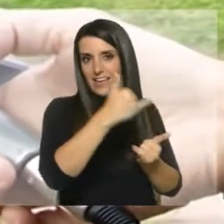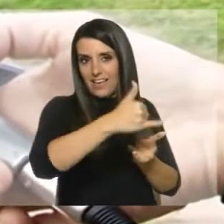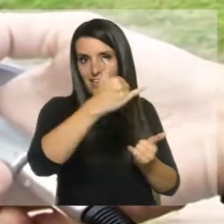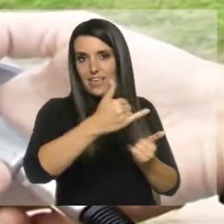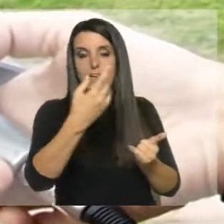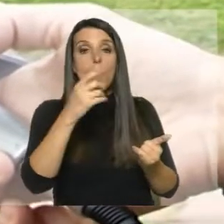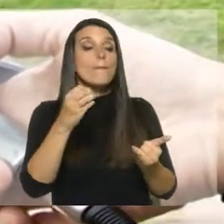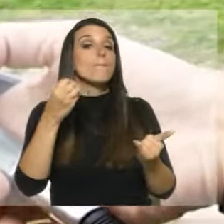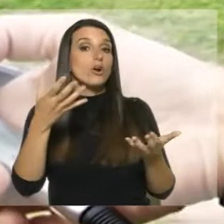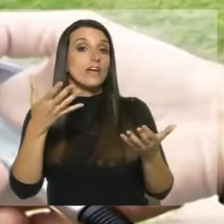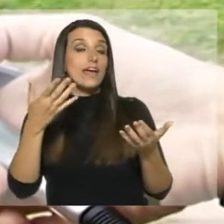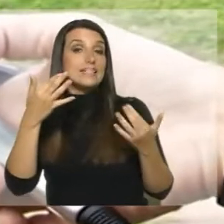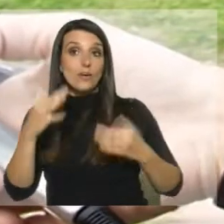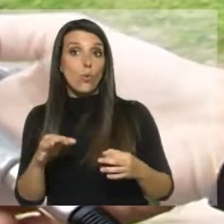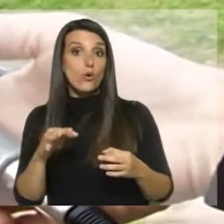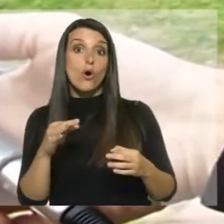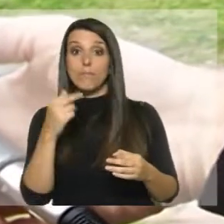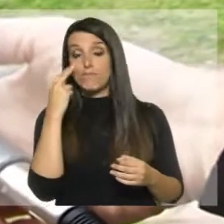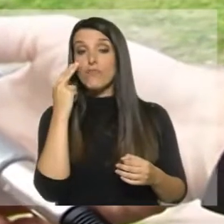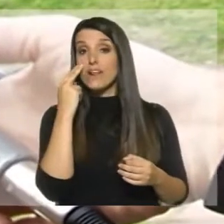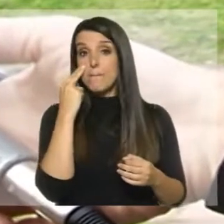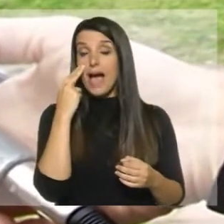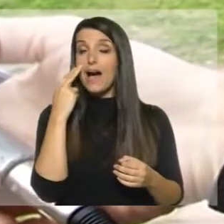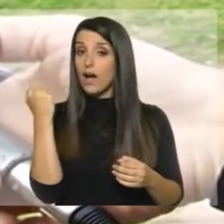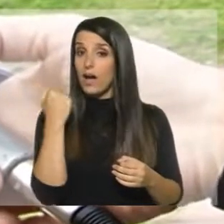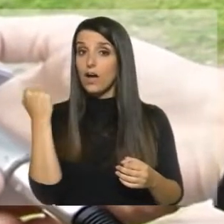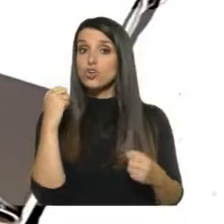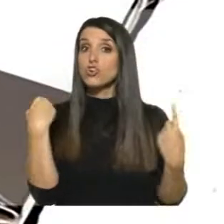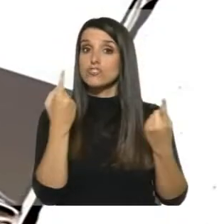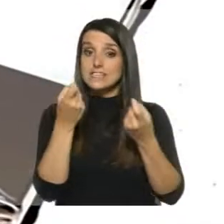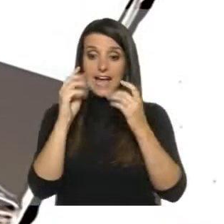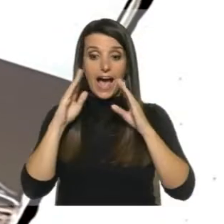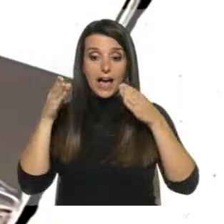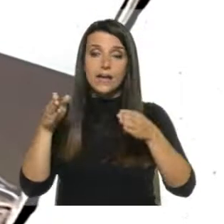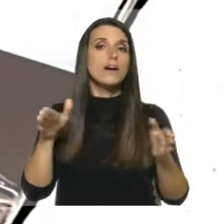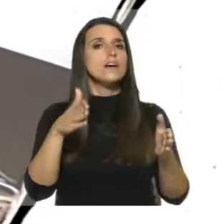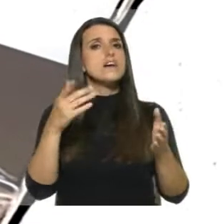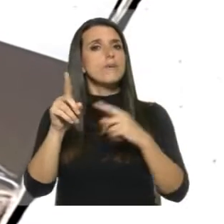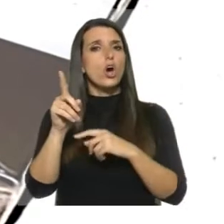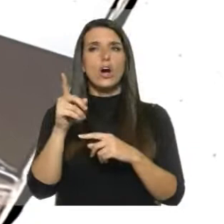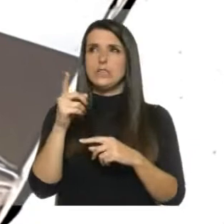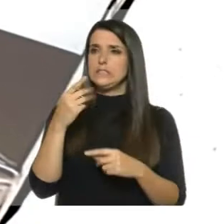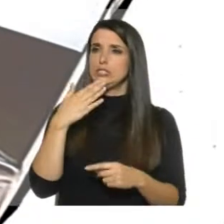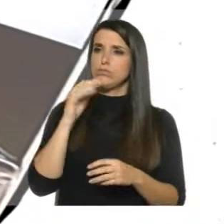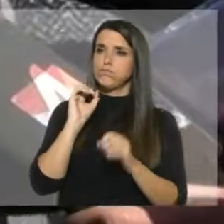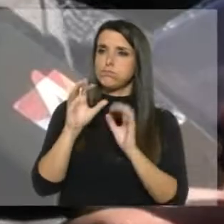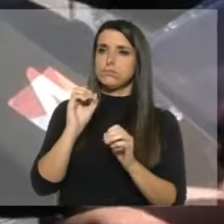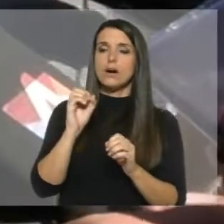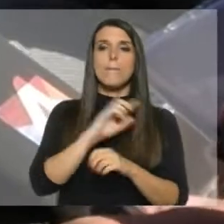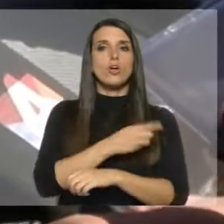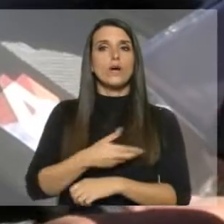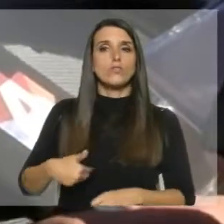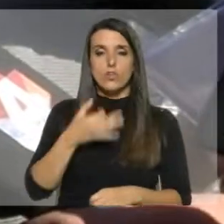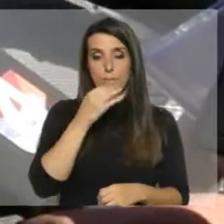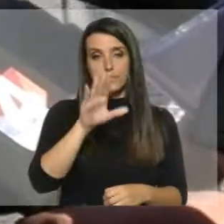evasión fiscal, entonces sin duda es un problema muy importante y que lo tenemos que atacar. Ante las críticas, el Poder Ejecutivo se expresó. Que una